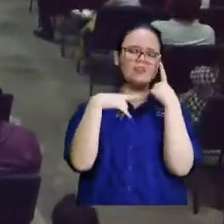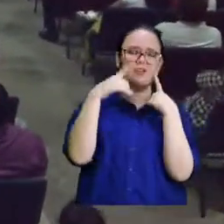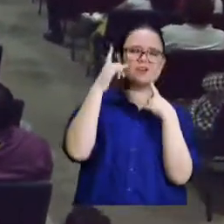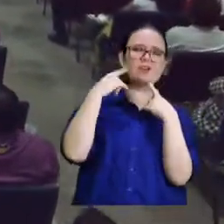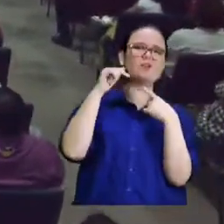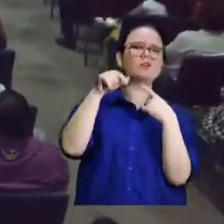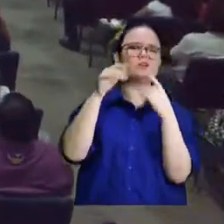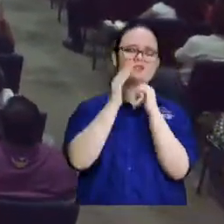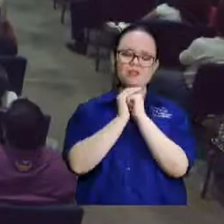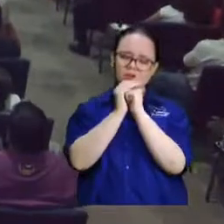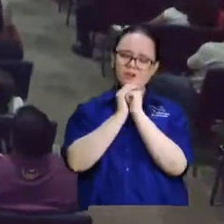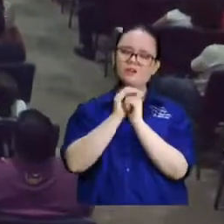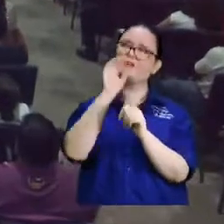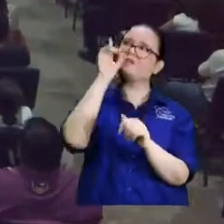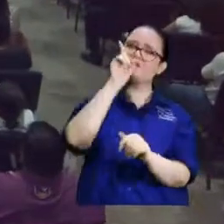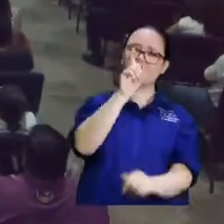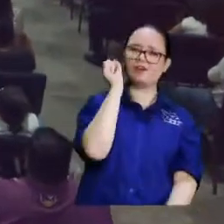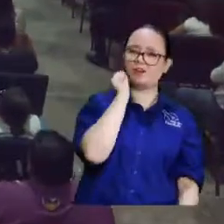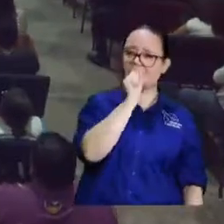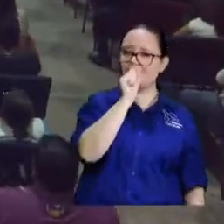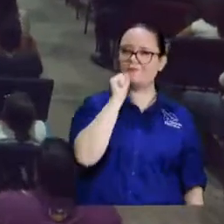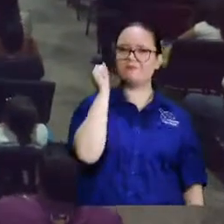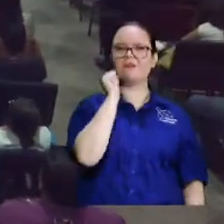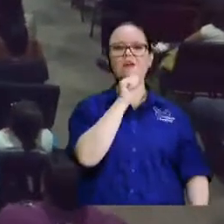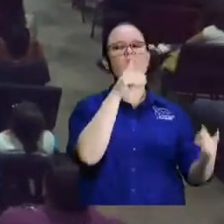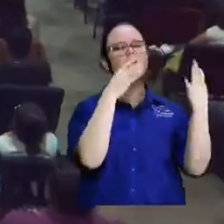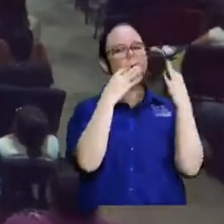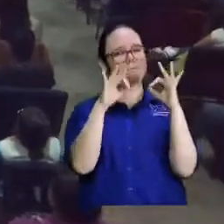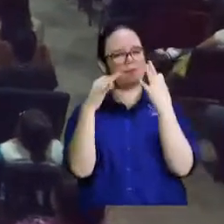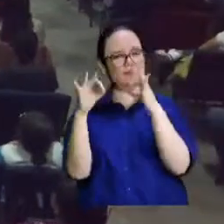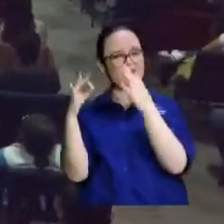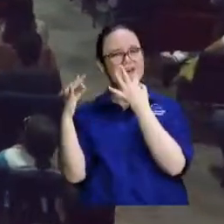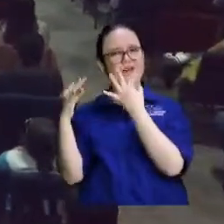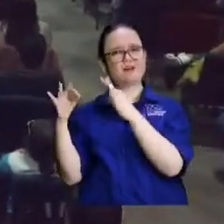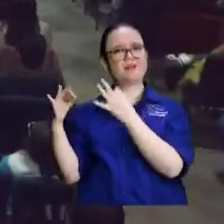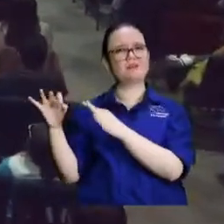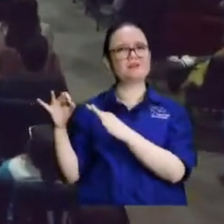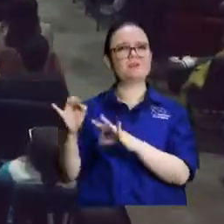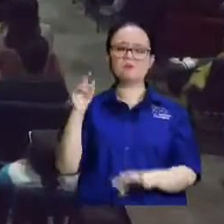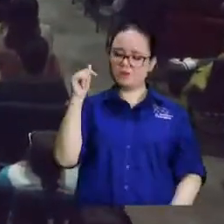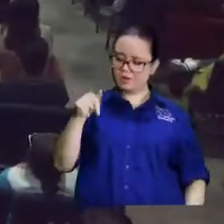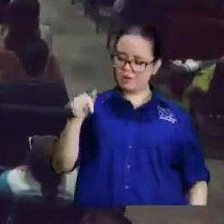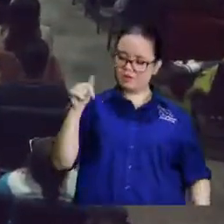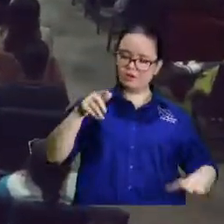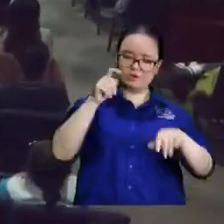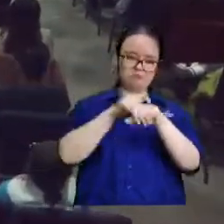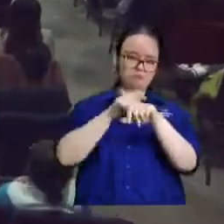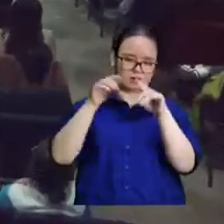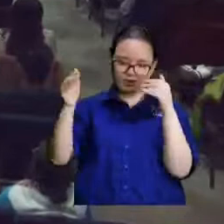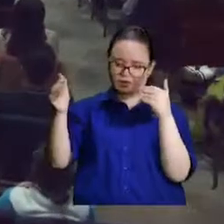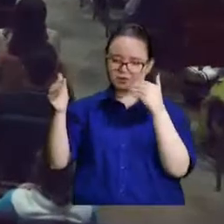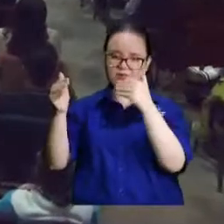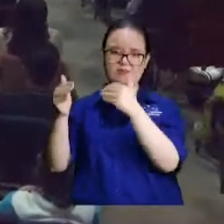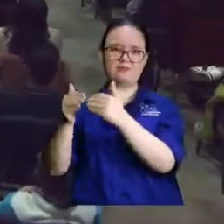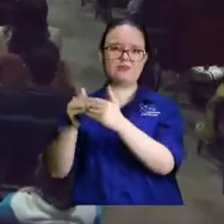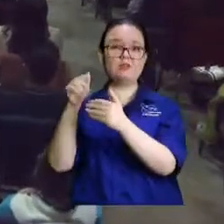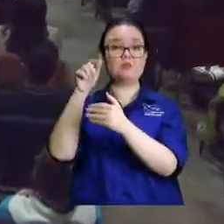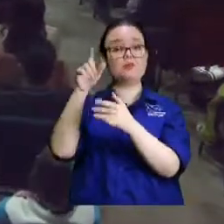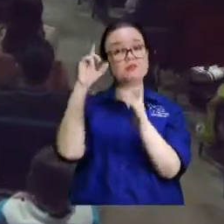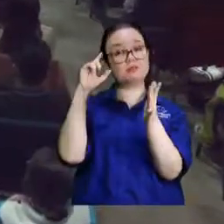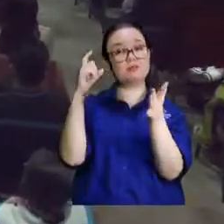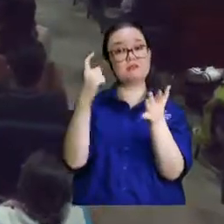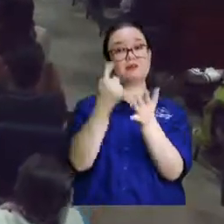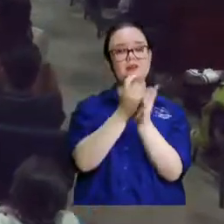lágrimas orando cantando al Señor predicando teniendo un don y ahora que se acerca al fin se va a ahogar en la playa